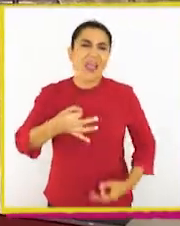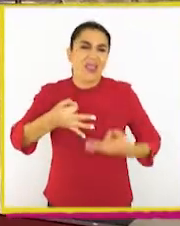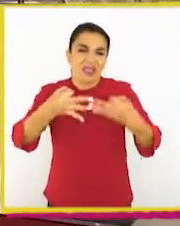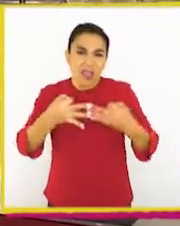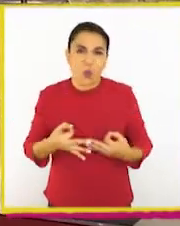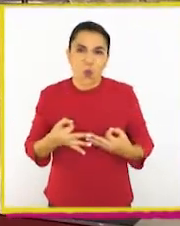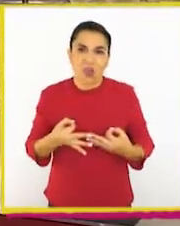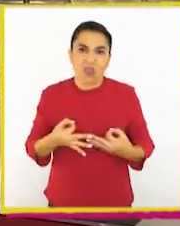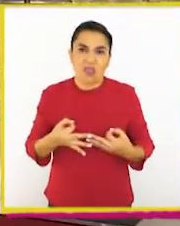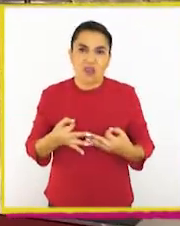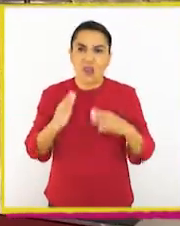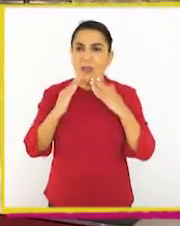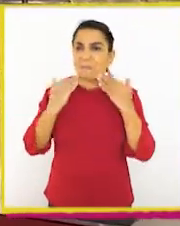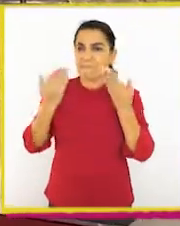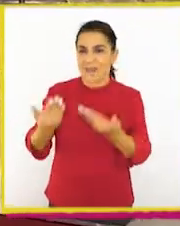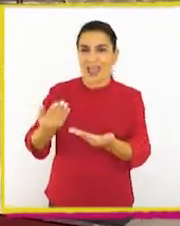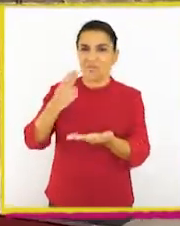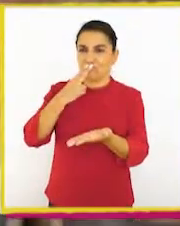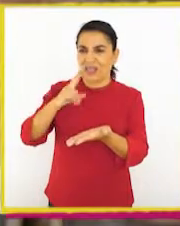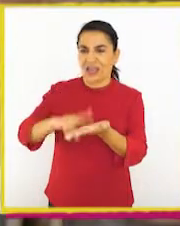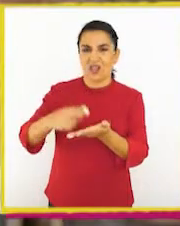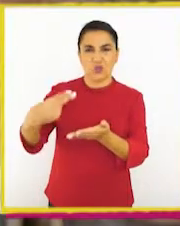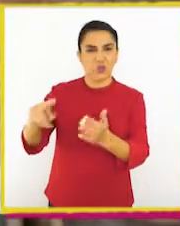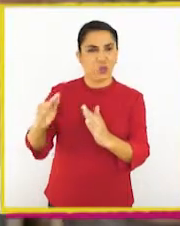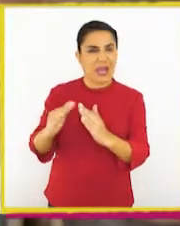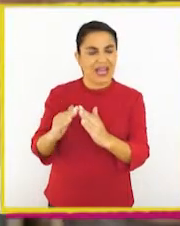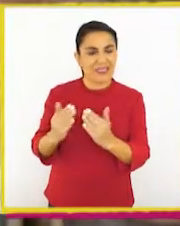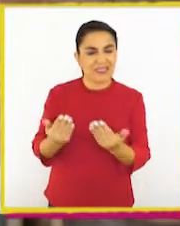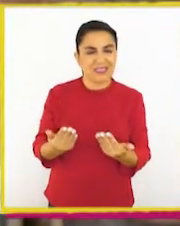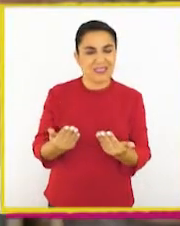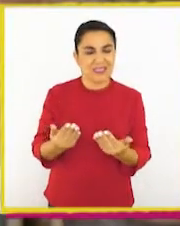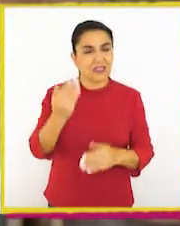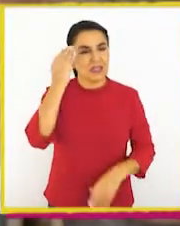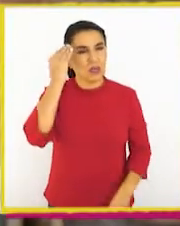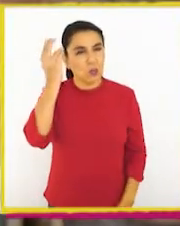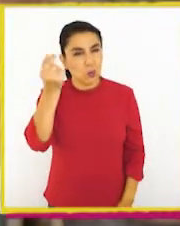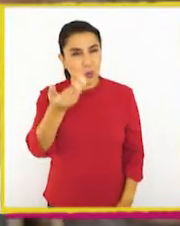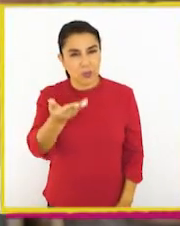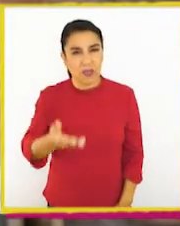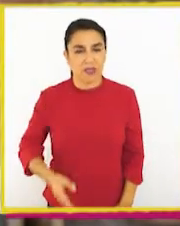si lo más adecuado es enviarle la carta a su casa. ¿Se les ocurre algo?